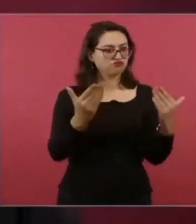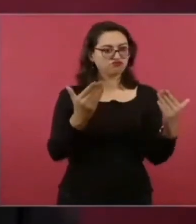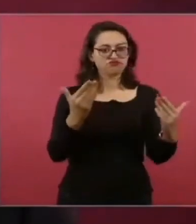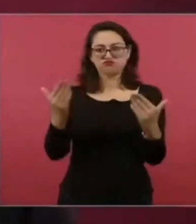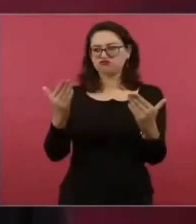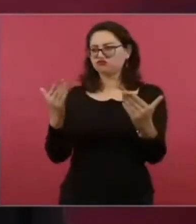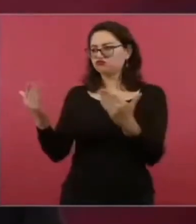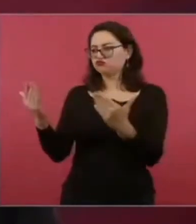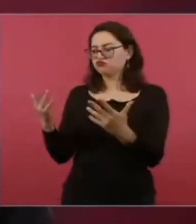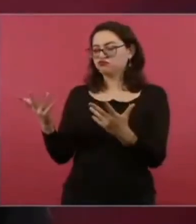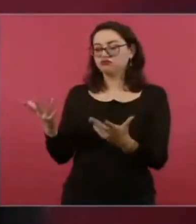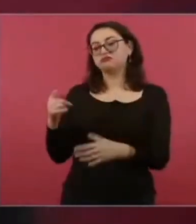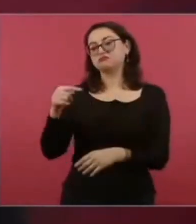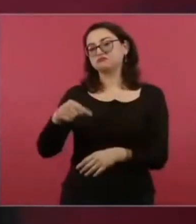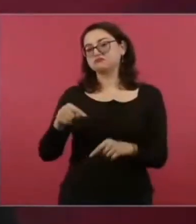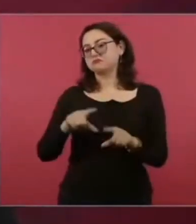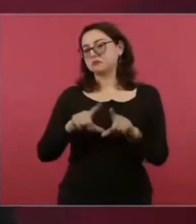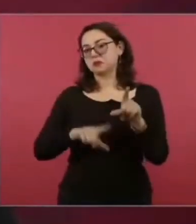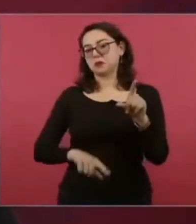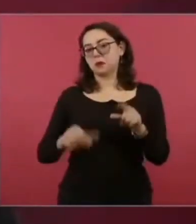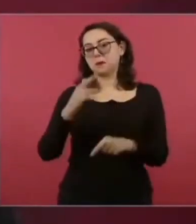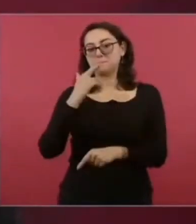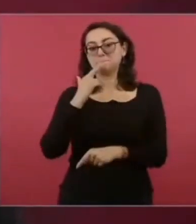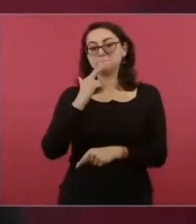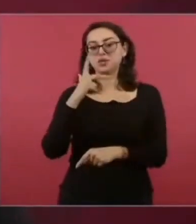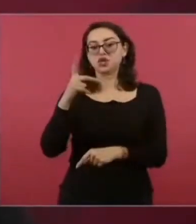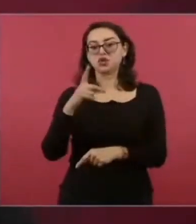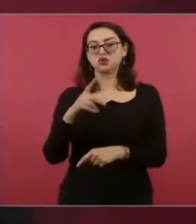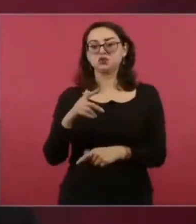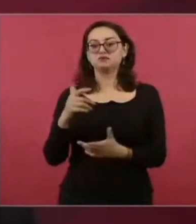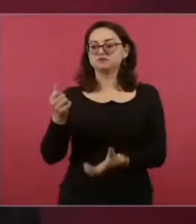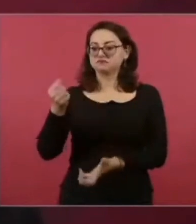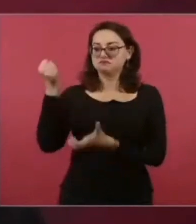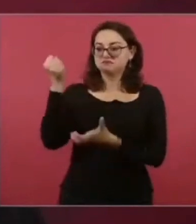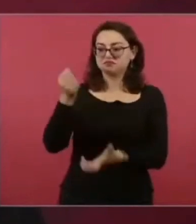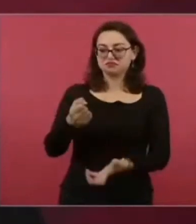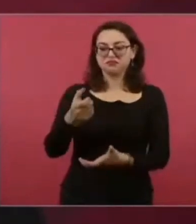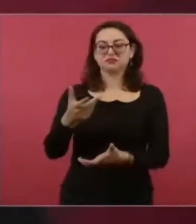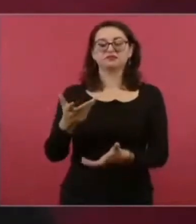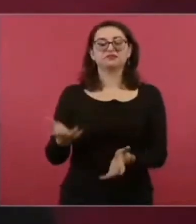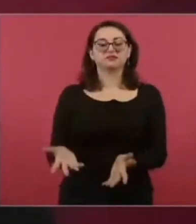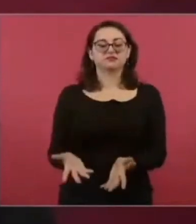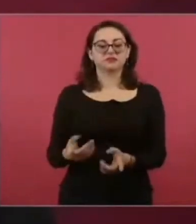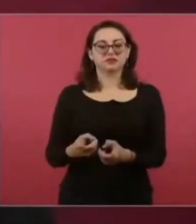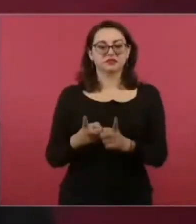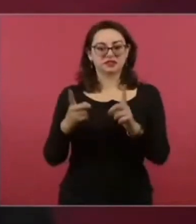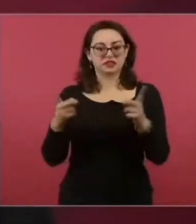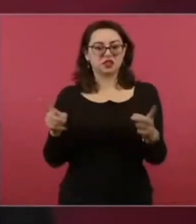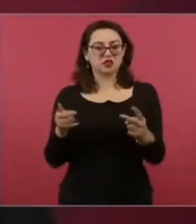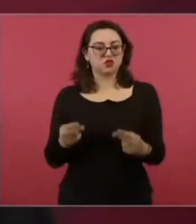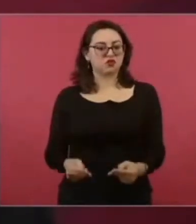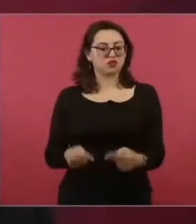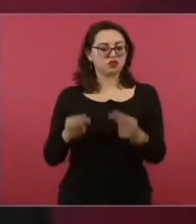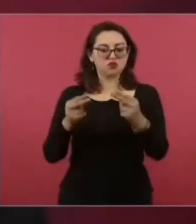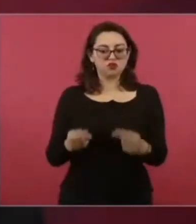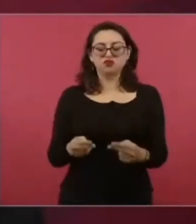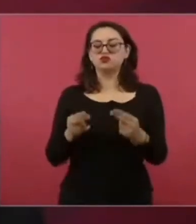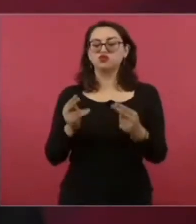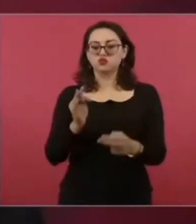para el desarrollo, para la realización de negocios